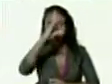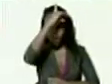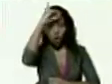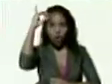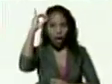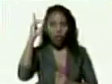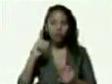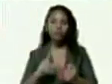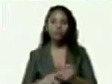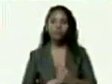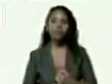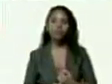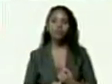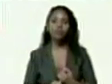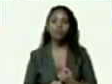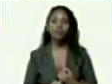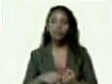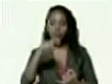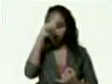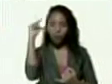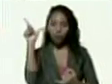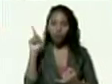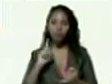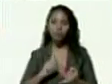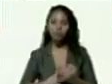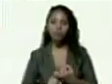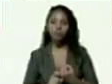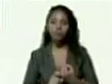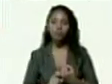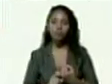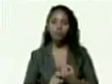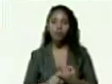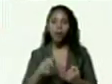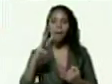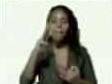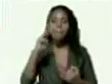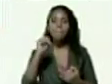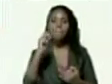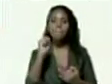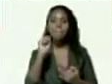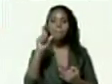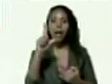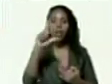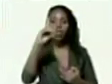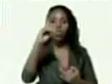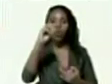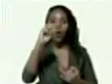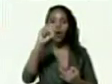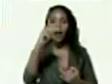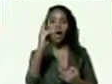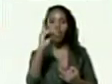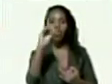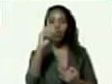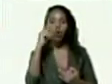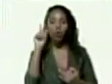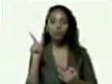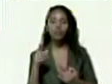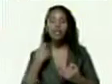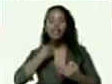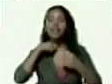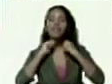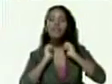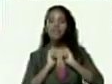el partido Mervin Maldonado el movimiento y Aristóbulo Isturio el